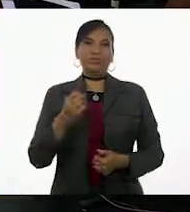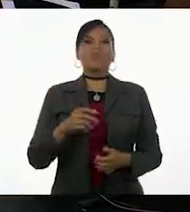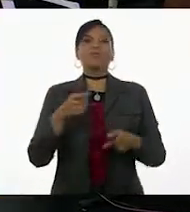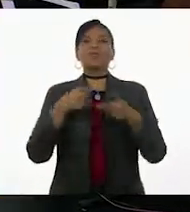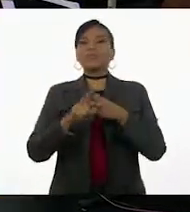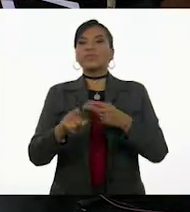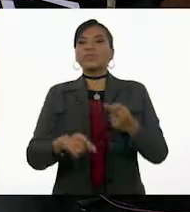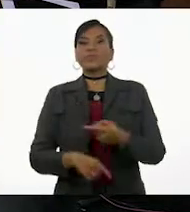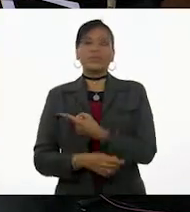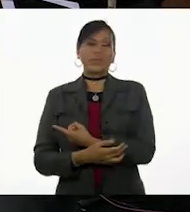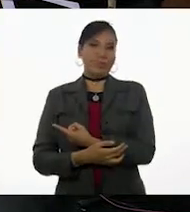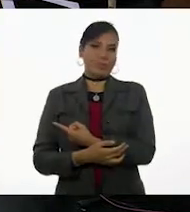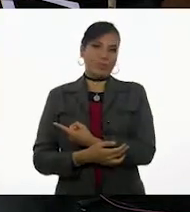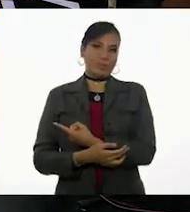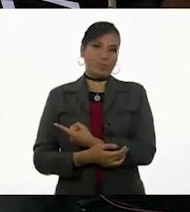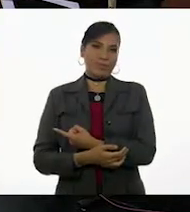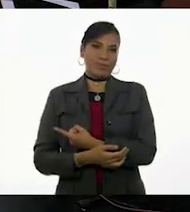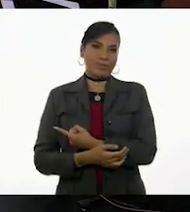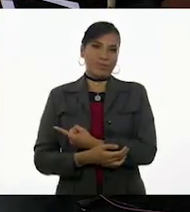y...